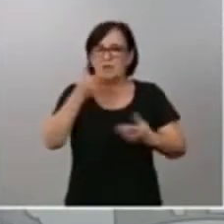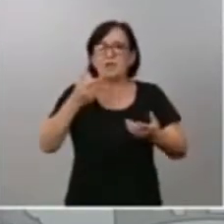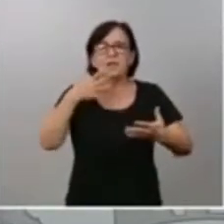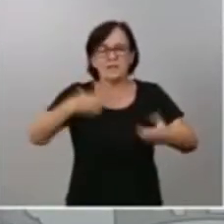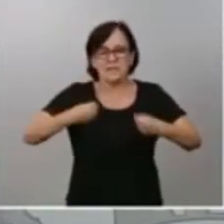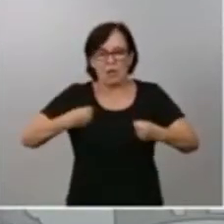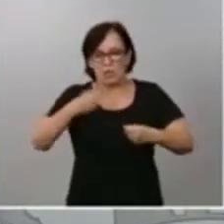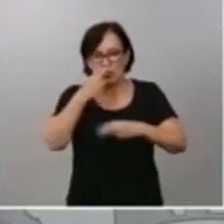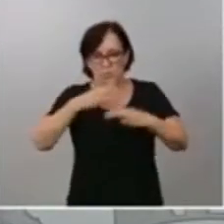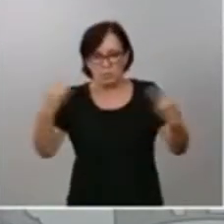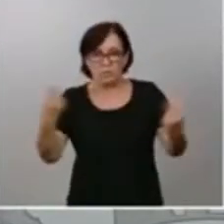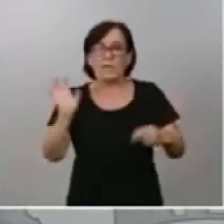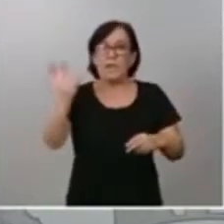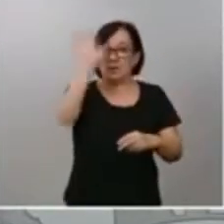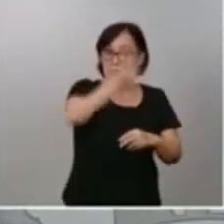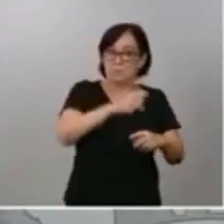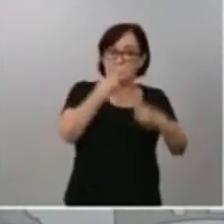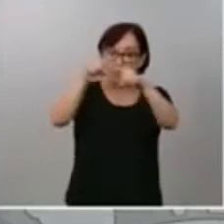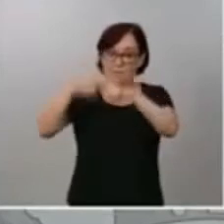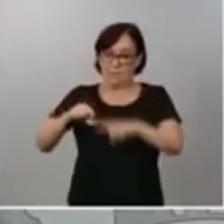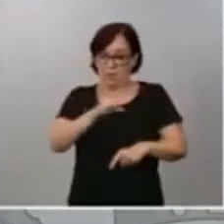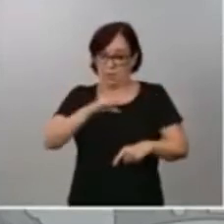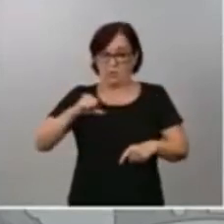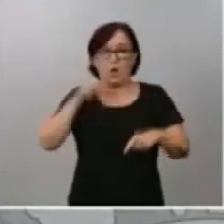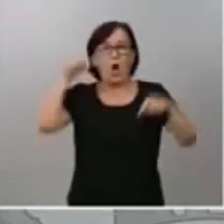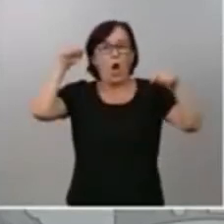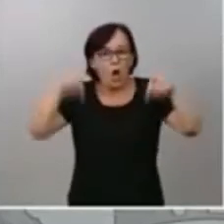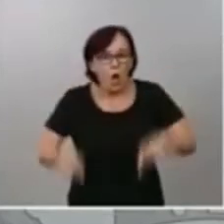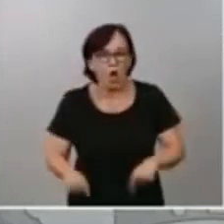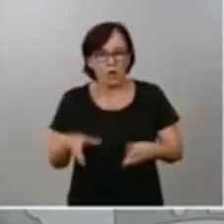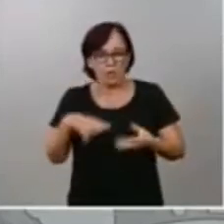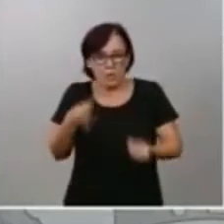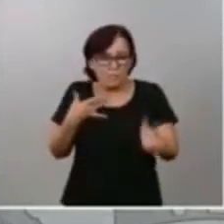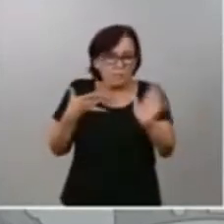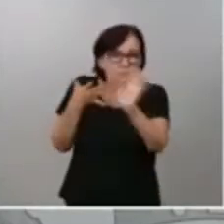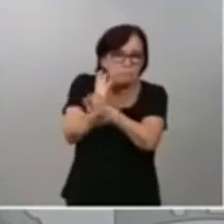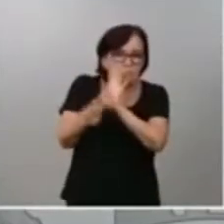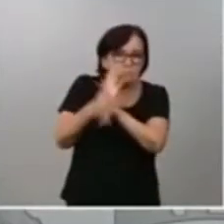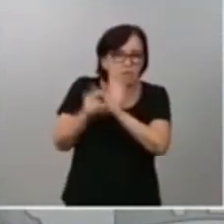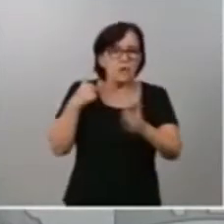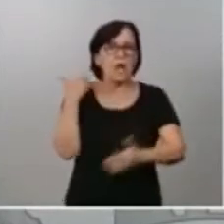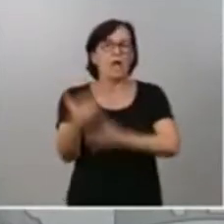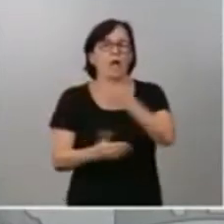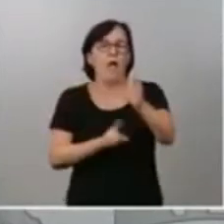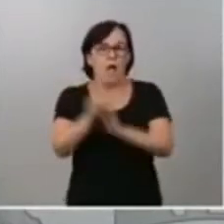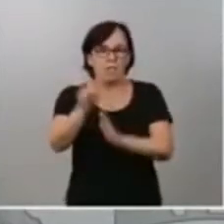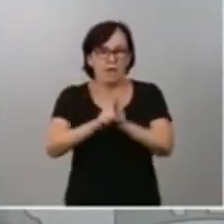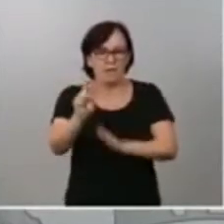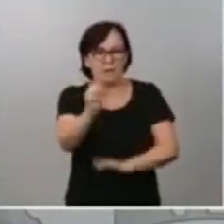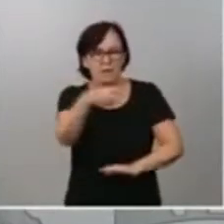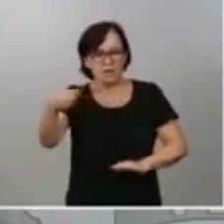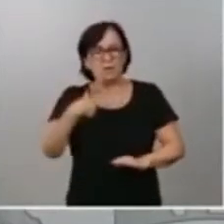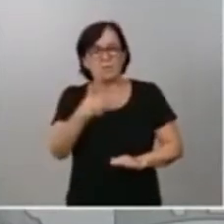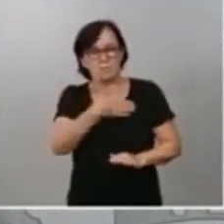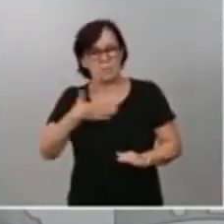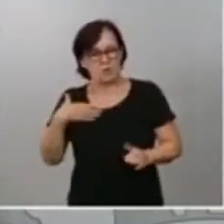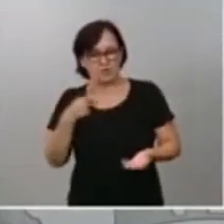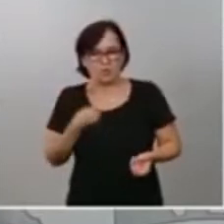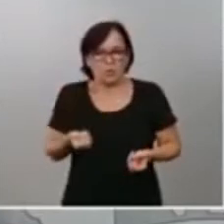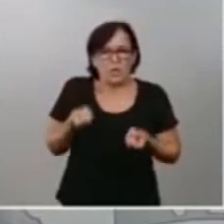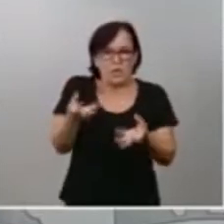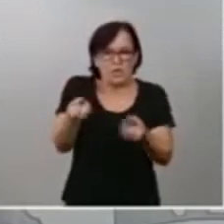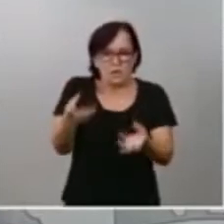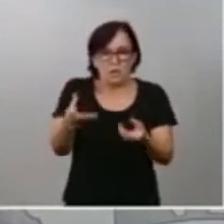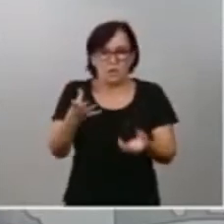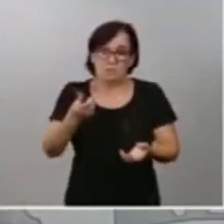comunidades autónomas y que hoy podemos exponer hechos, avances y resultados que me gustaría trasladar a la opinión pública española también